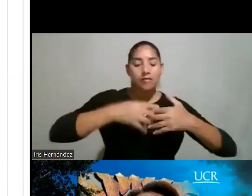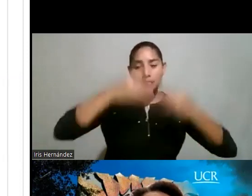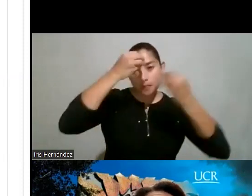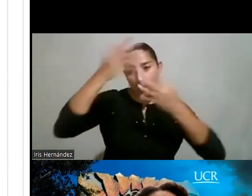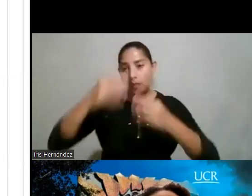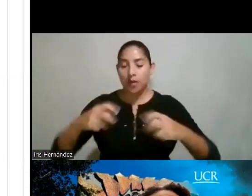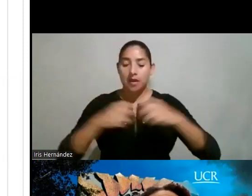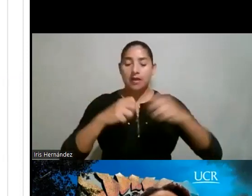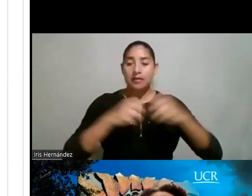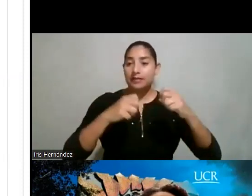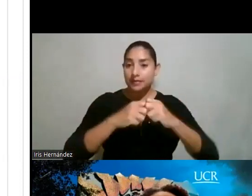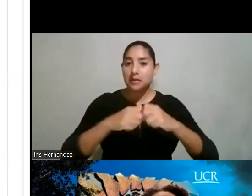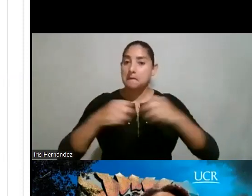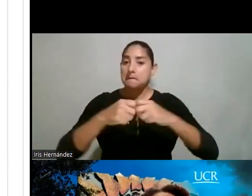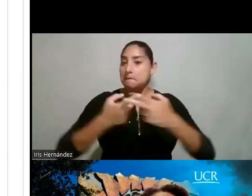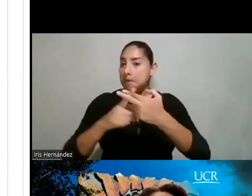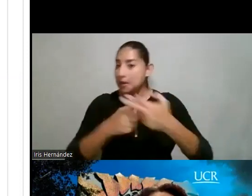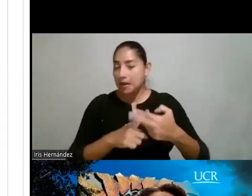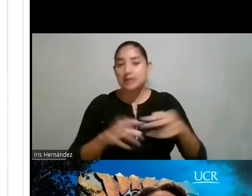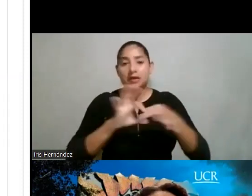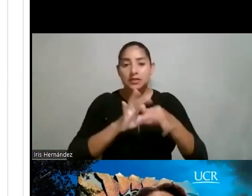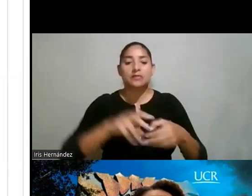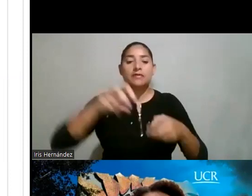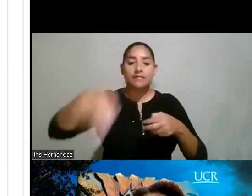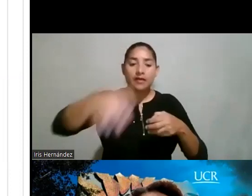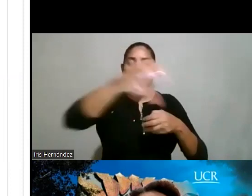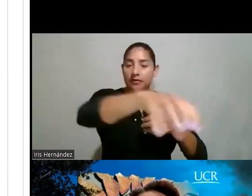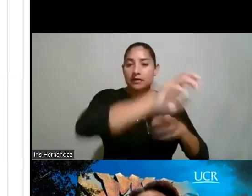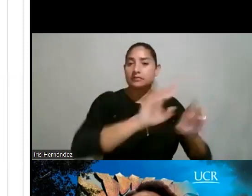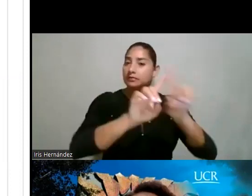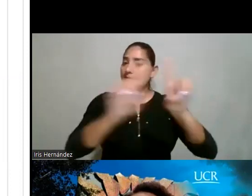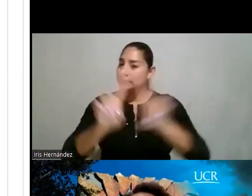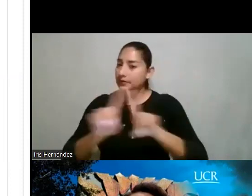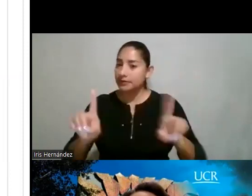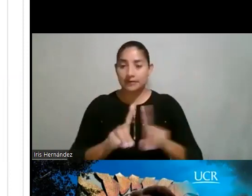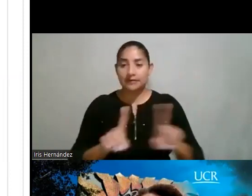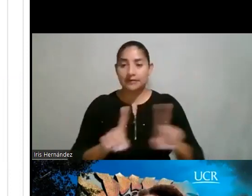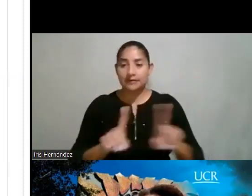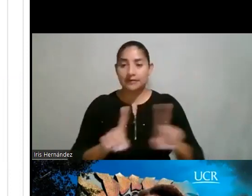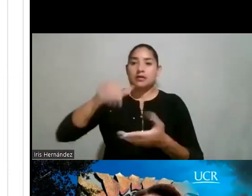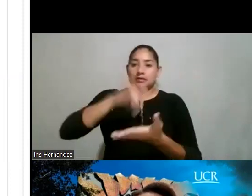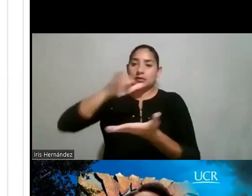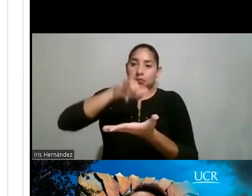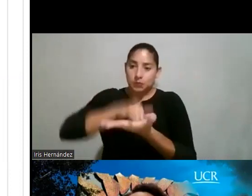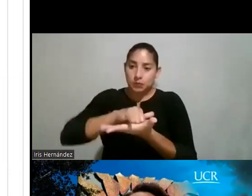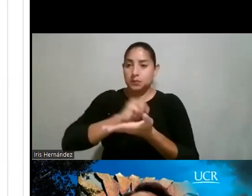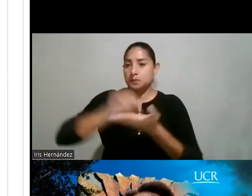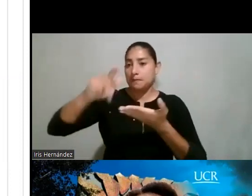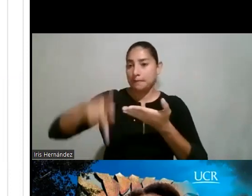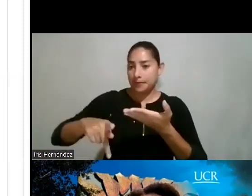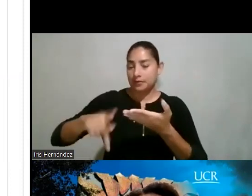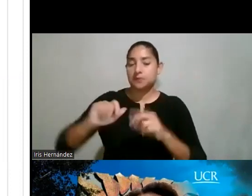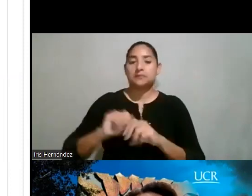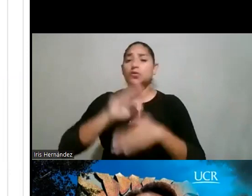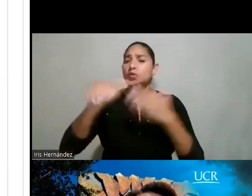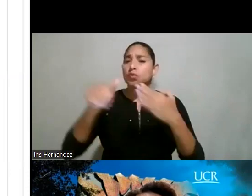electromecánica, todas estas se dan en las sedes regionales diferentes a la sede de Rodrigo Facio, que está acá en San Pedro, y